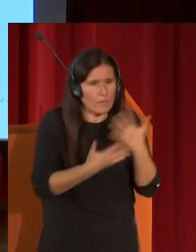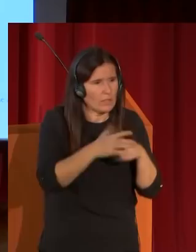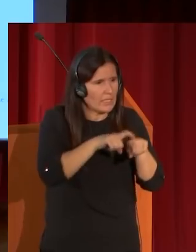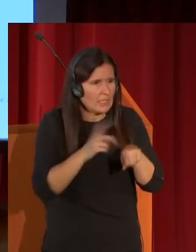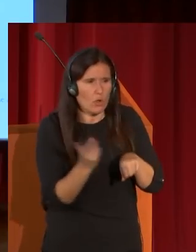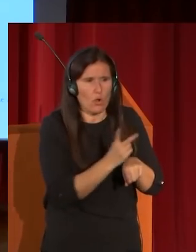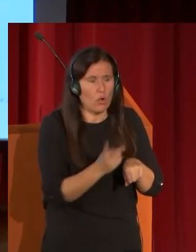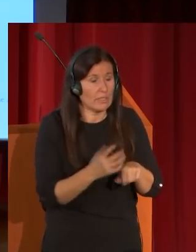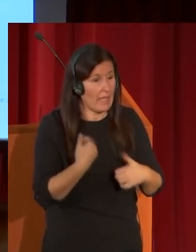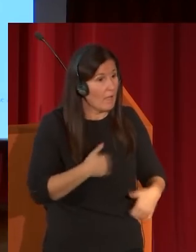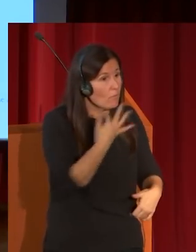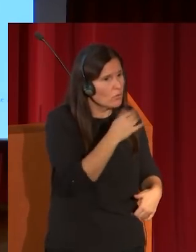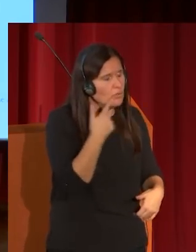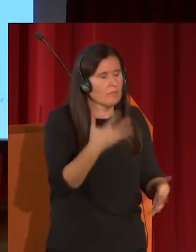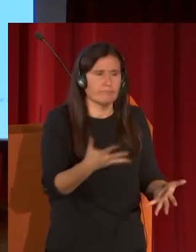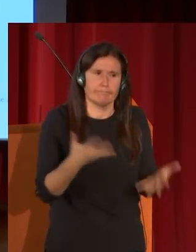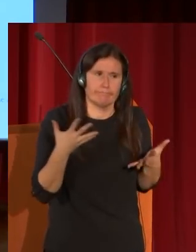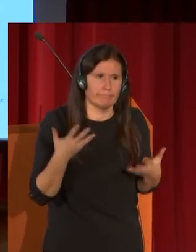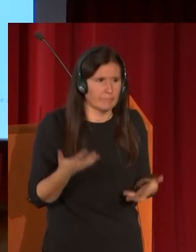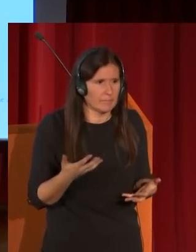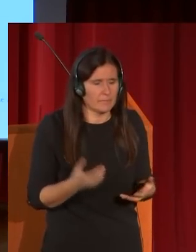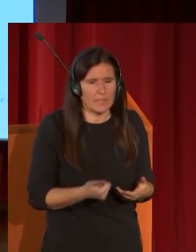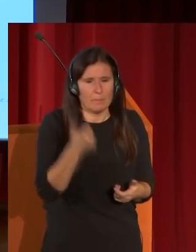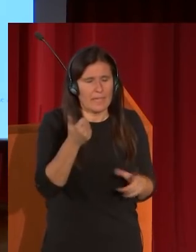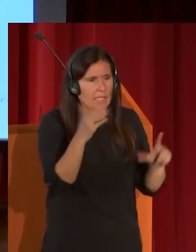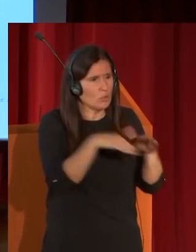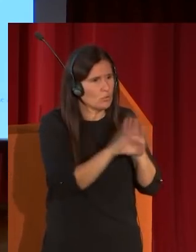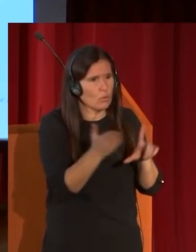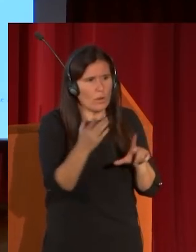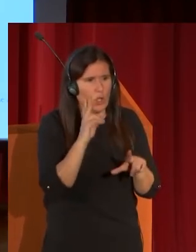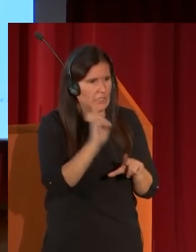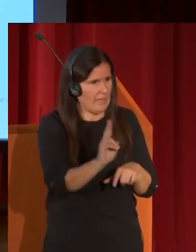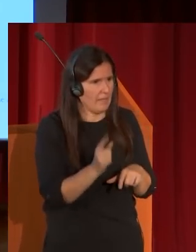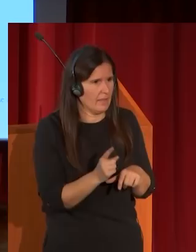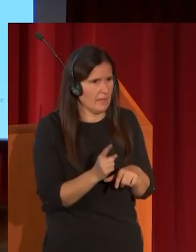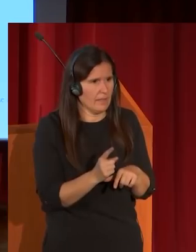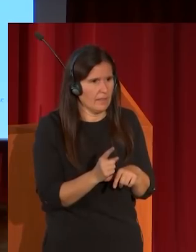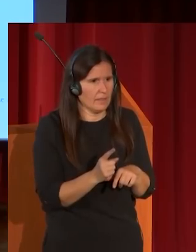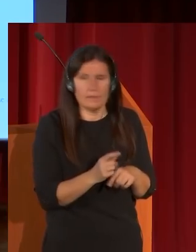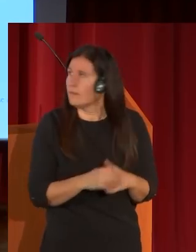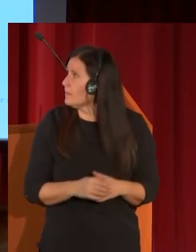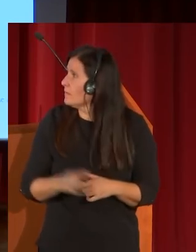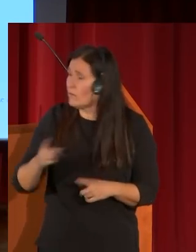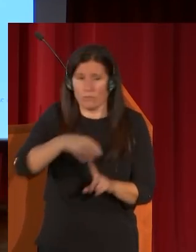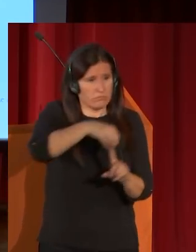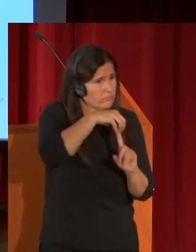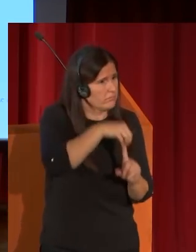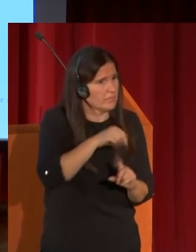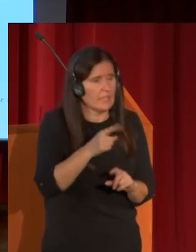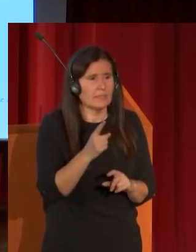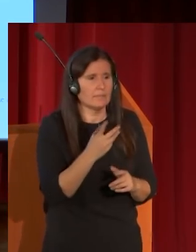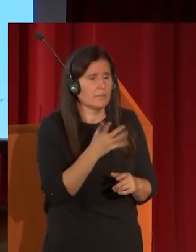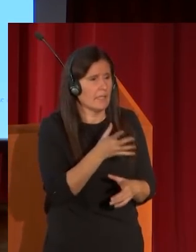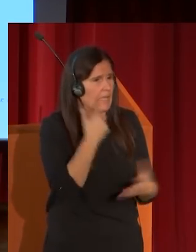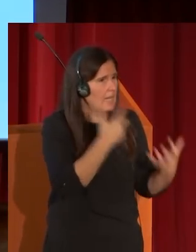Fortuny le complacía muchísimo y sobre todo en su colección se ve la columna vertebral es el arte hispano-musulmán y también en menor